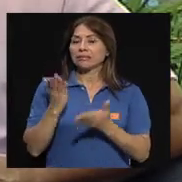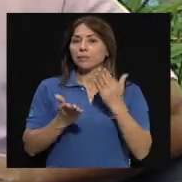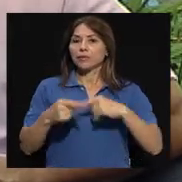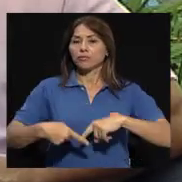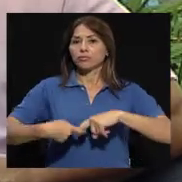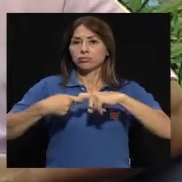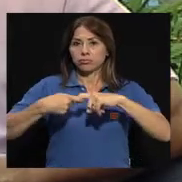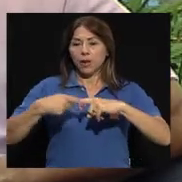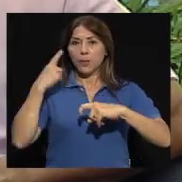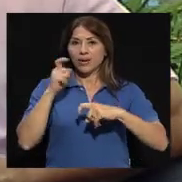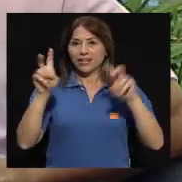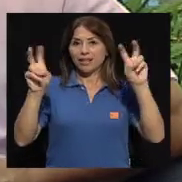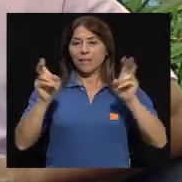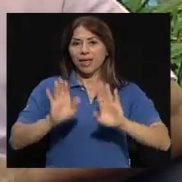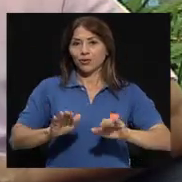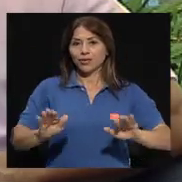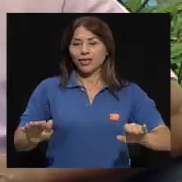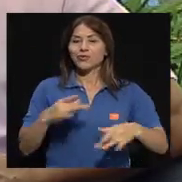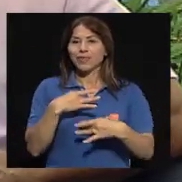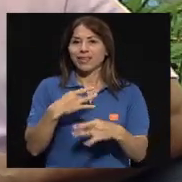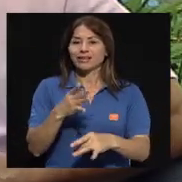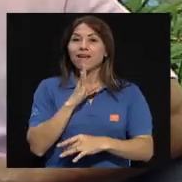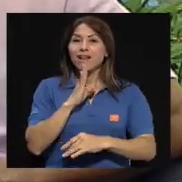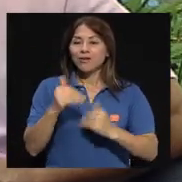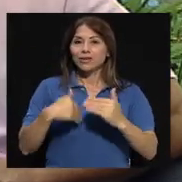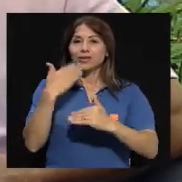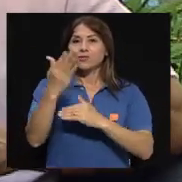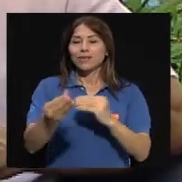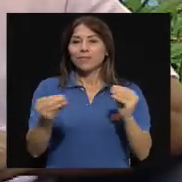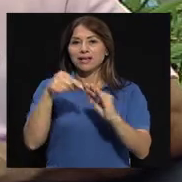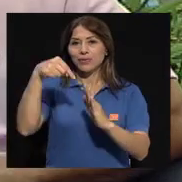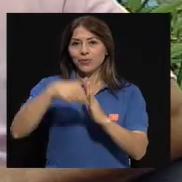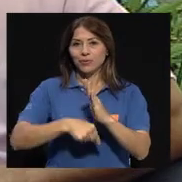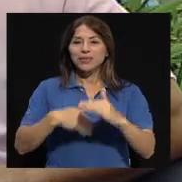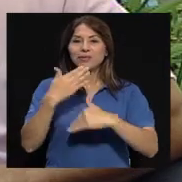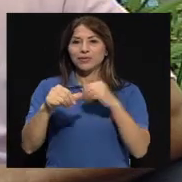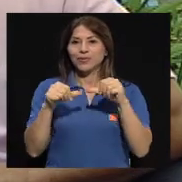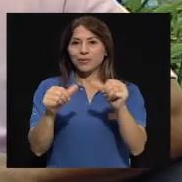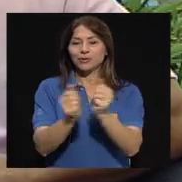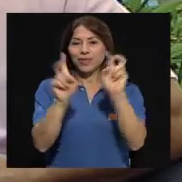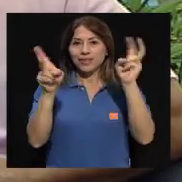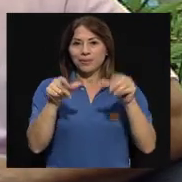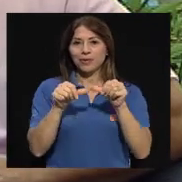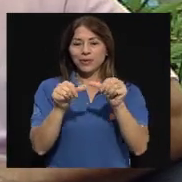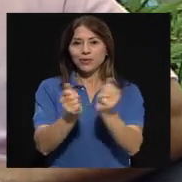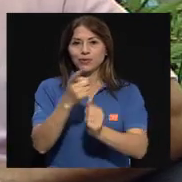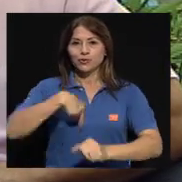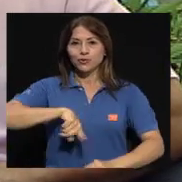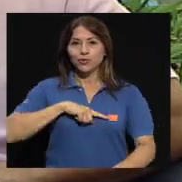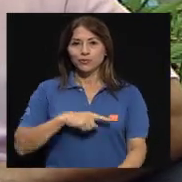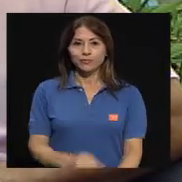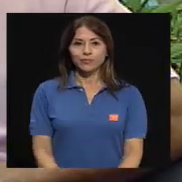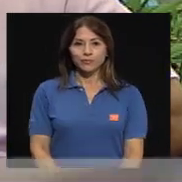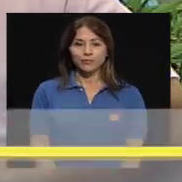interesa mucho retomarlo en el tercer segmento. Entonces, vamos a regresar con ese tema, quédese con nosotros.